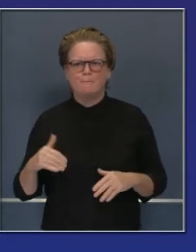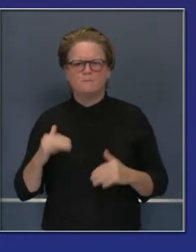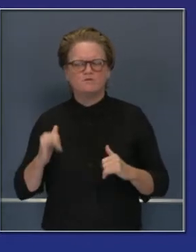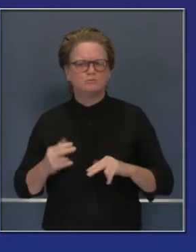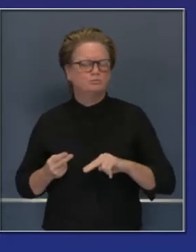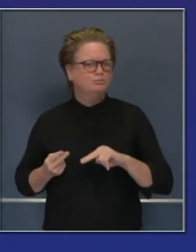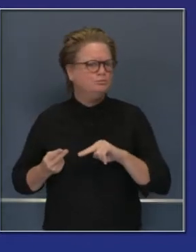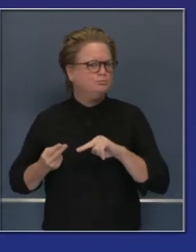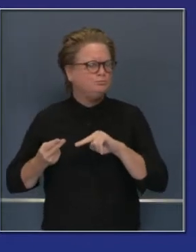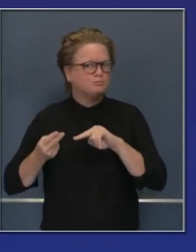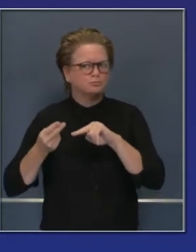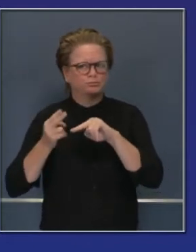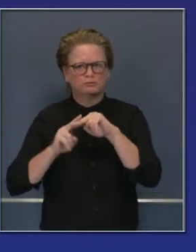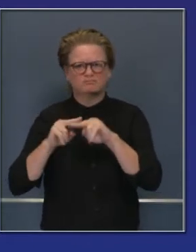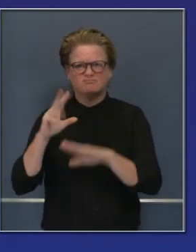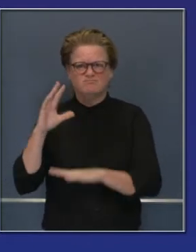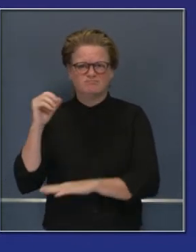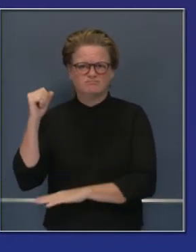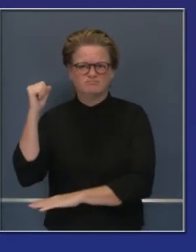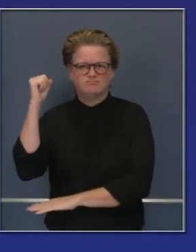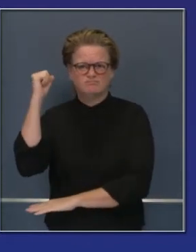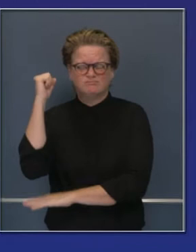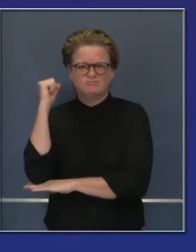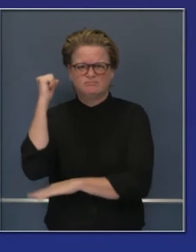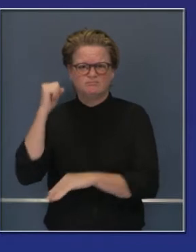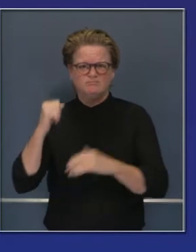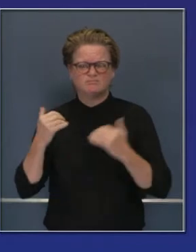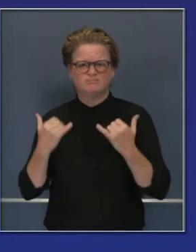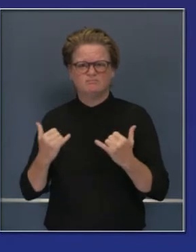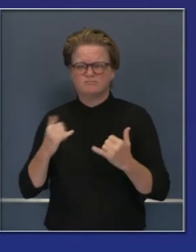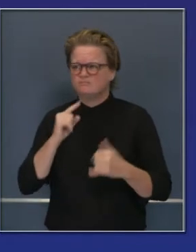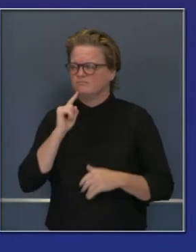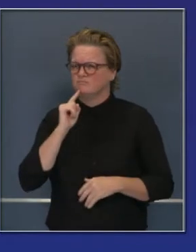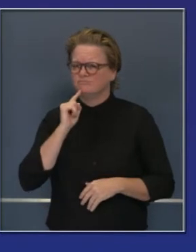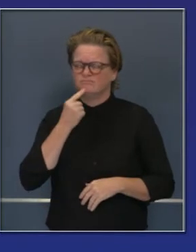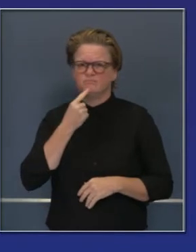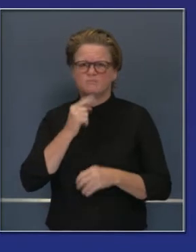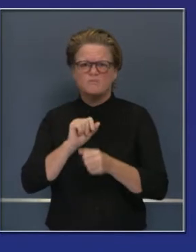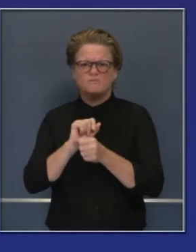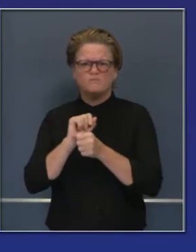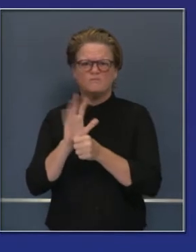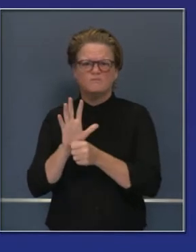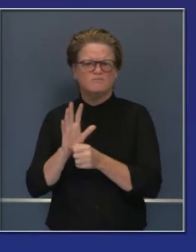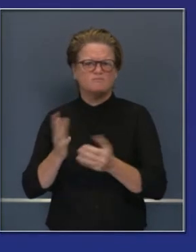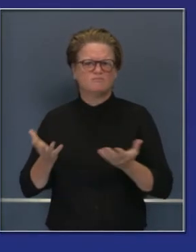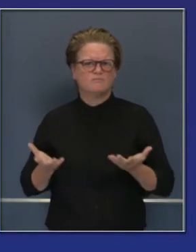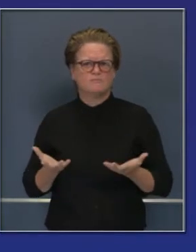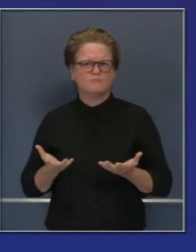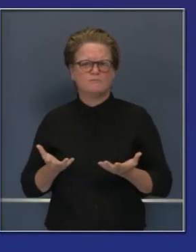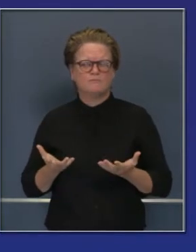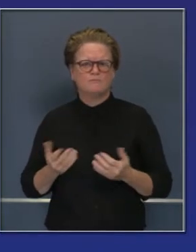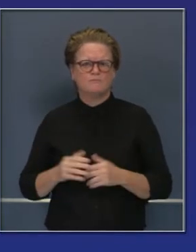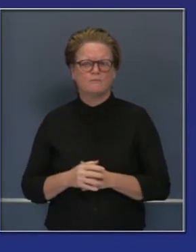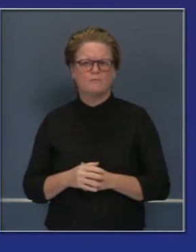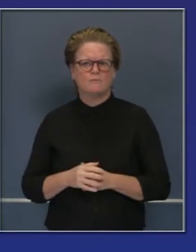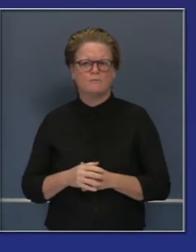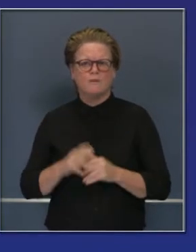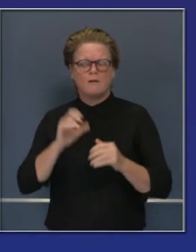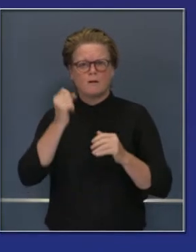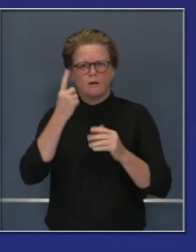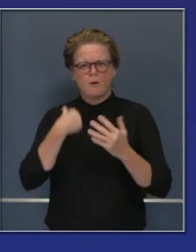Esto pone en perspectiva el índice de aumentos de casos sin precedente en la historia de California.